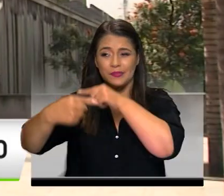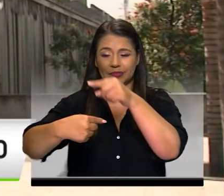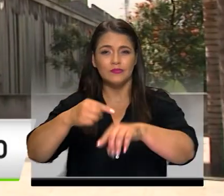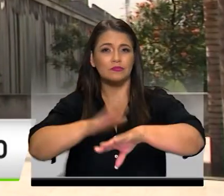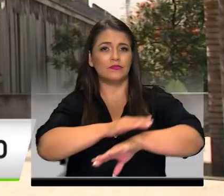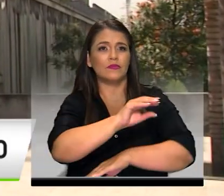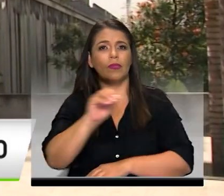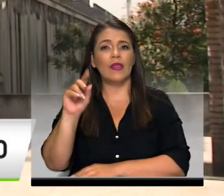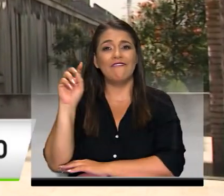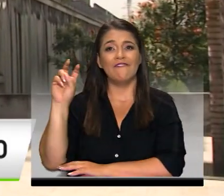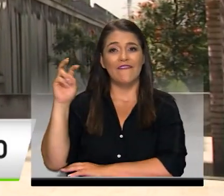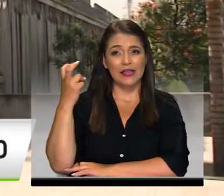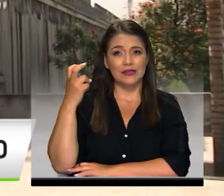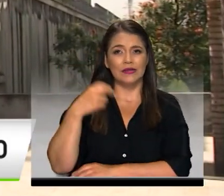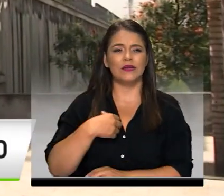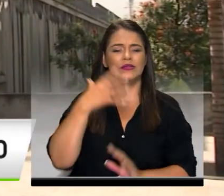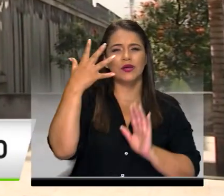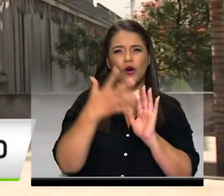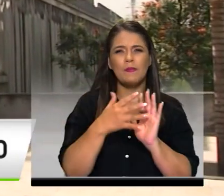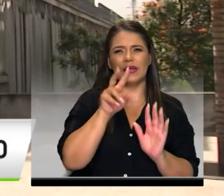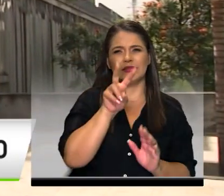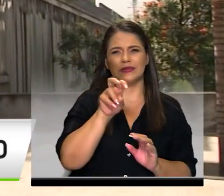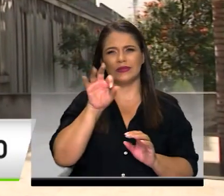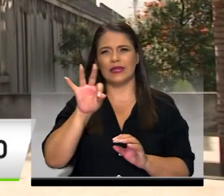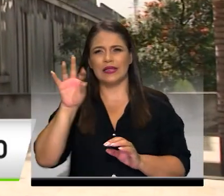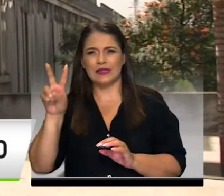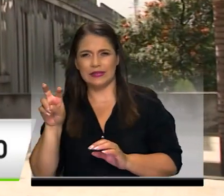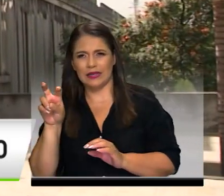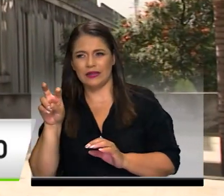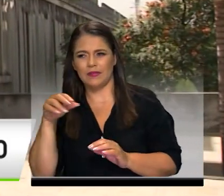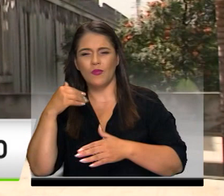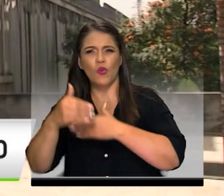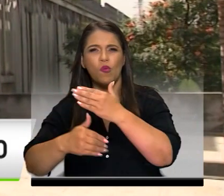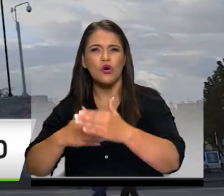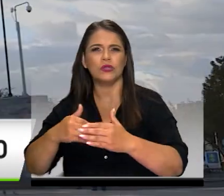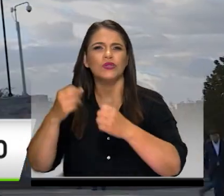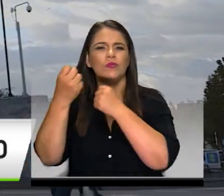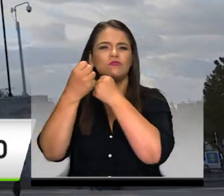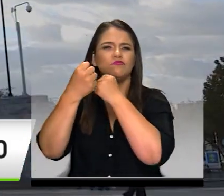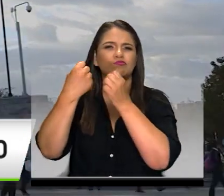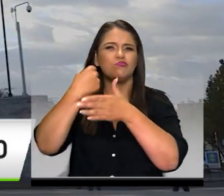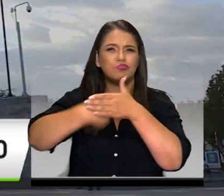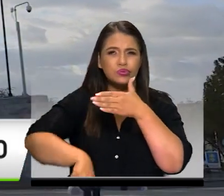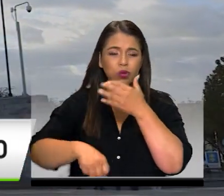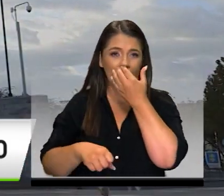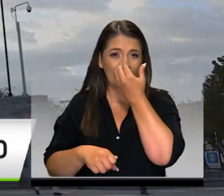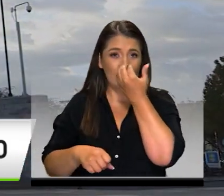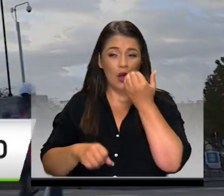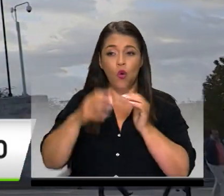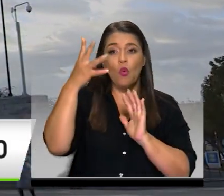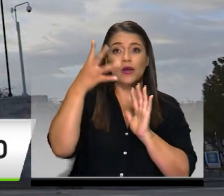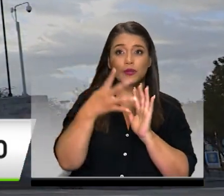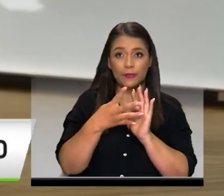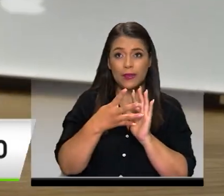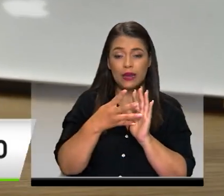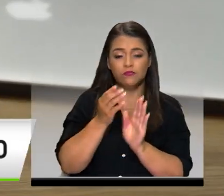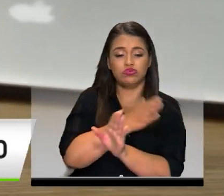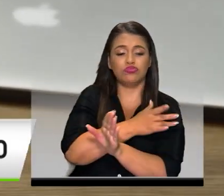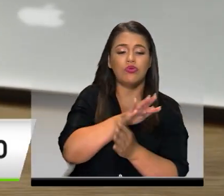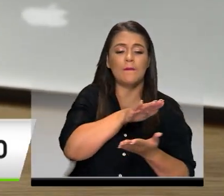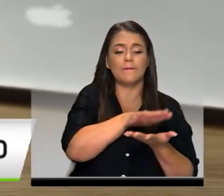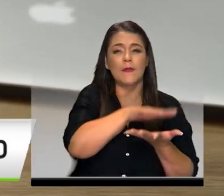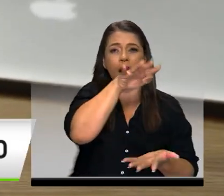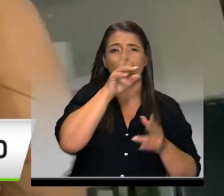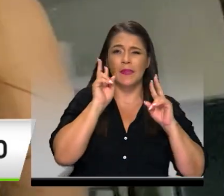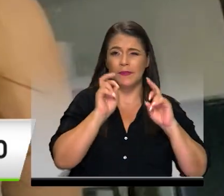Fiscalía hay 5.737 procesos registrados por el delito de aborto, de los cuales más de 4.000 todavía están en etapa de